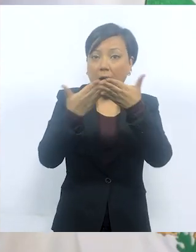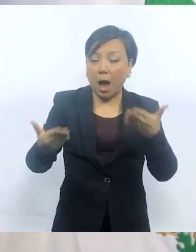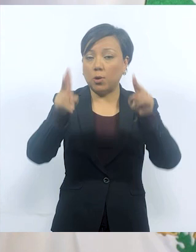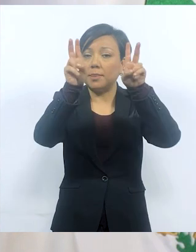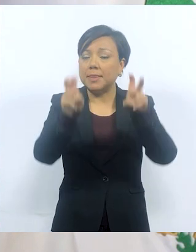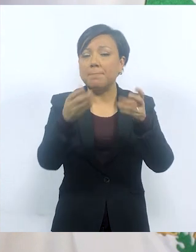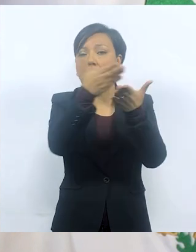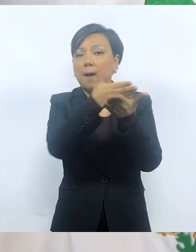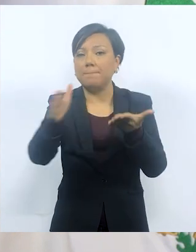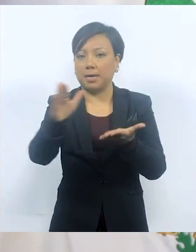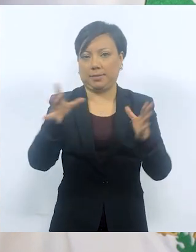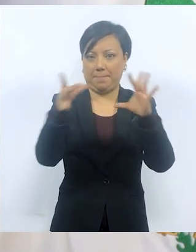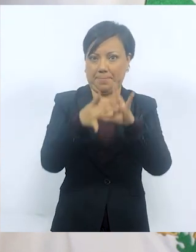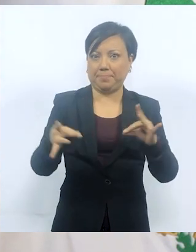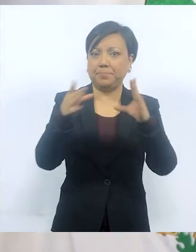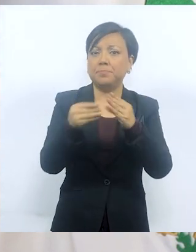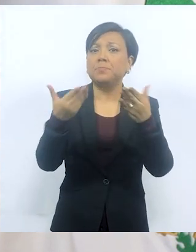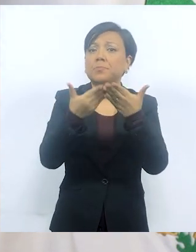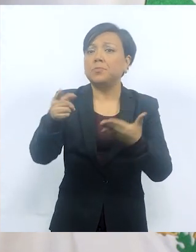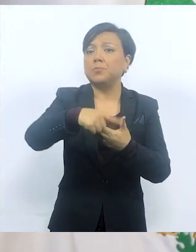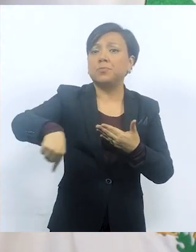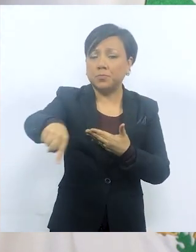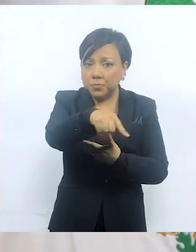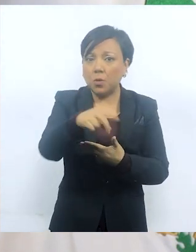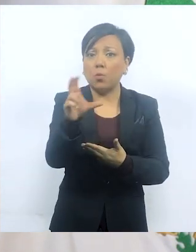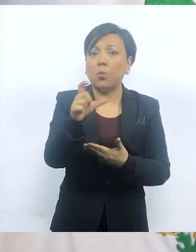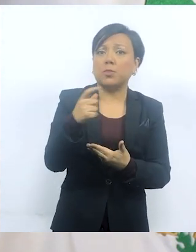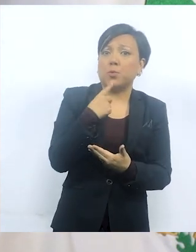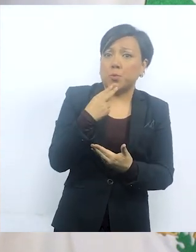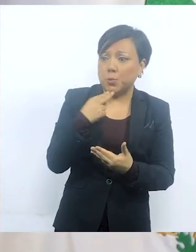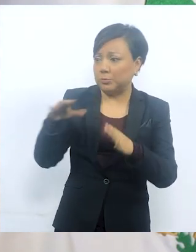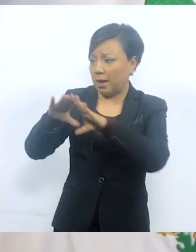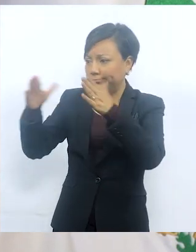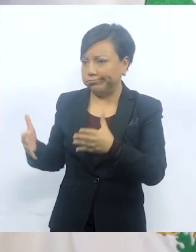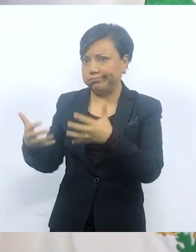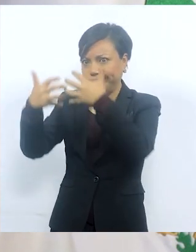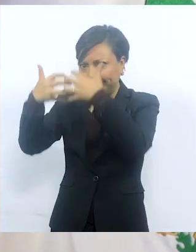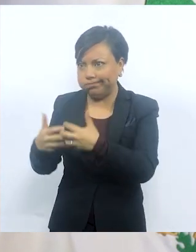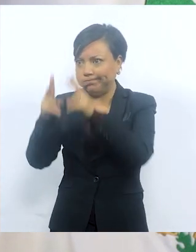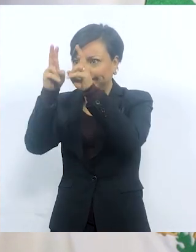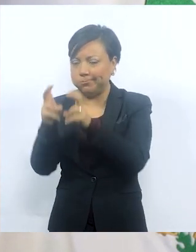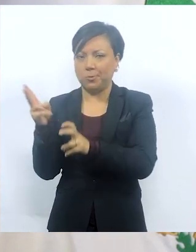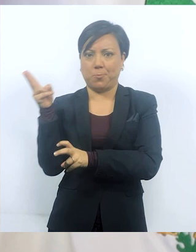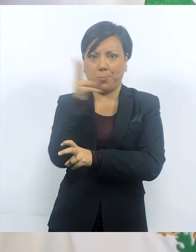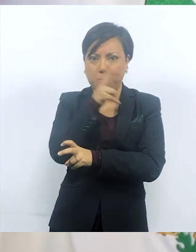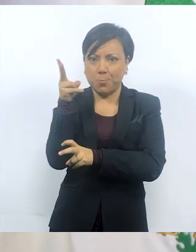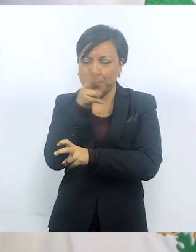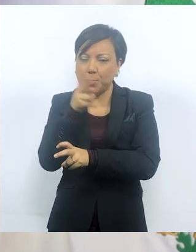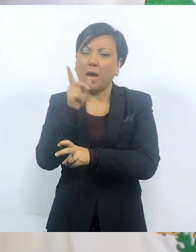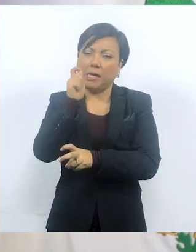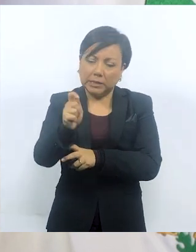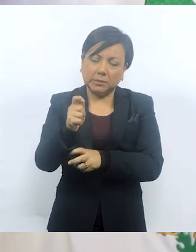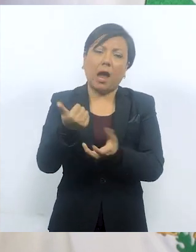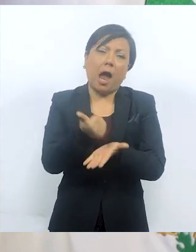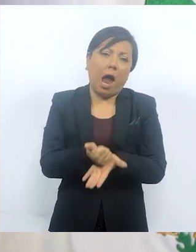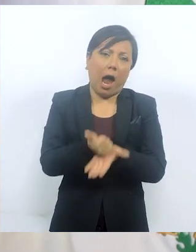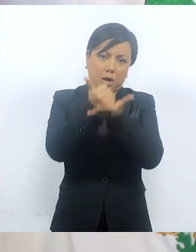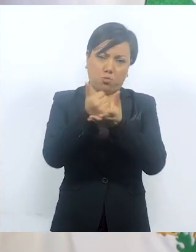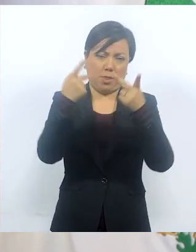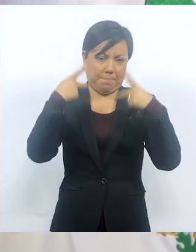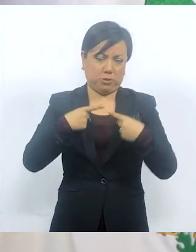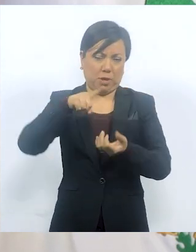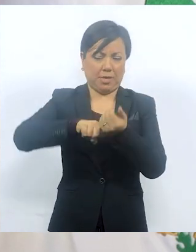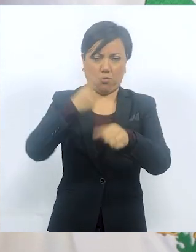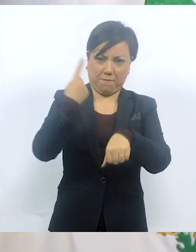Pasemos a otro tema de tu interés, lo que debes tomar en cuenta al utilizar un concentrador de oxígeno en casa. El concentrador de oxígeno es una alternativa para